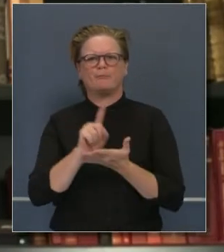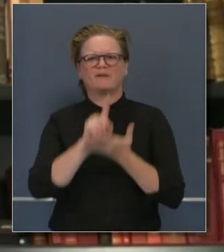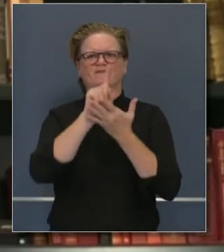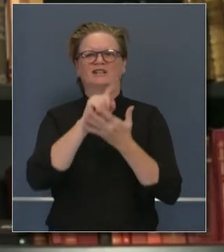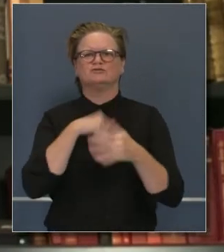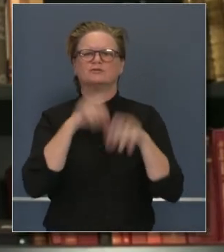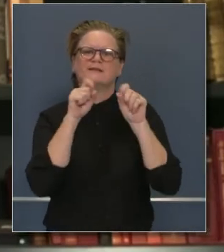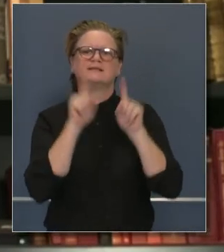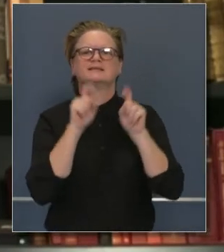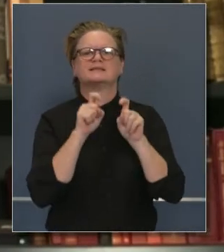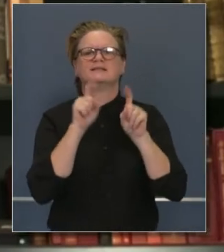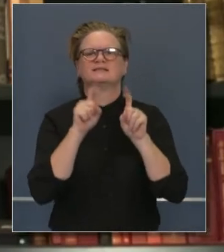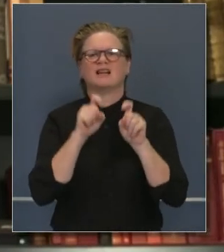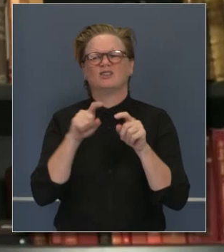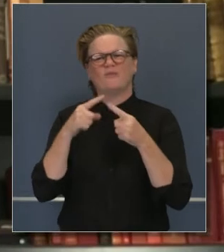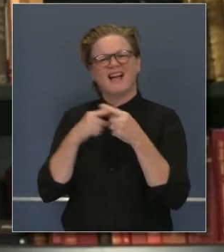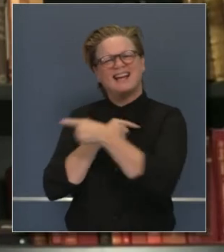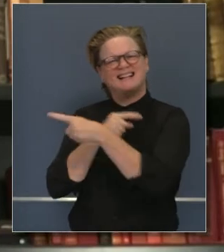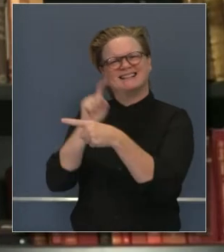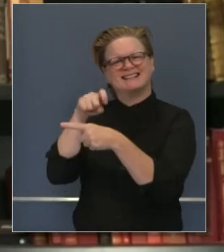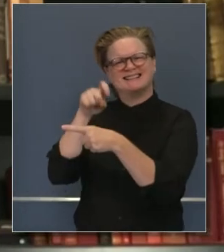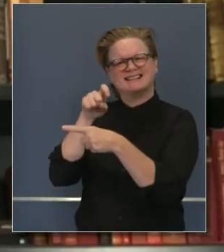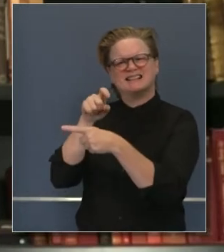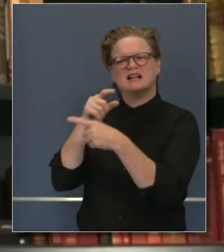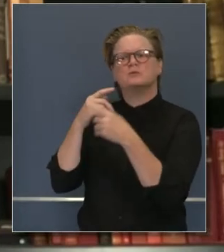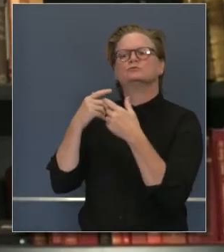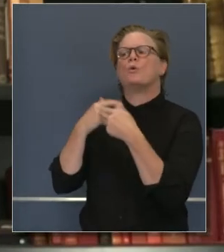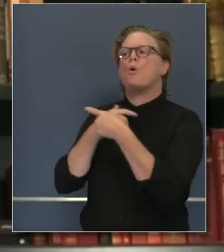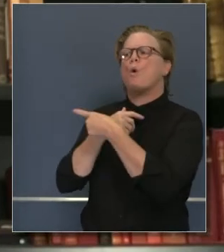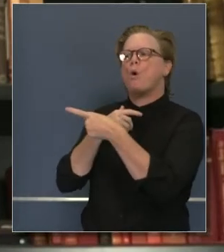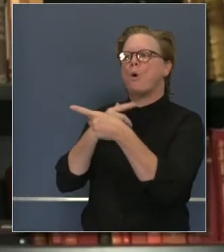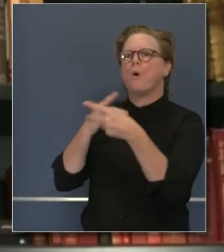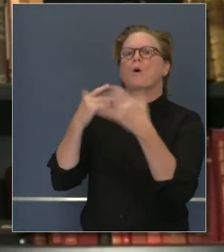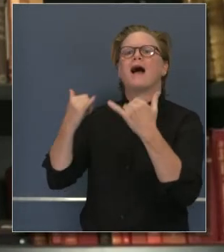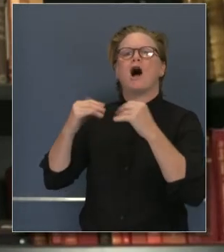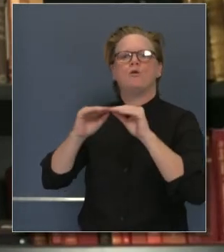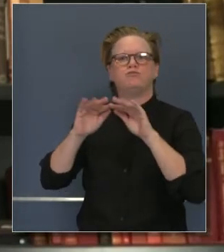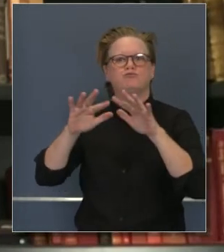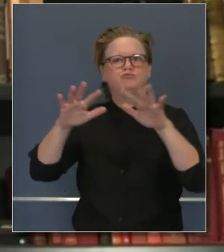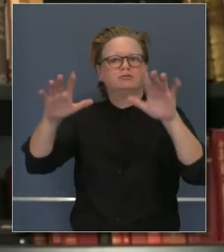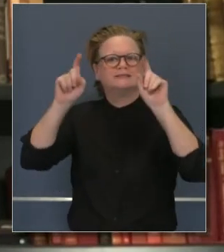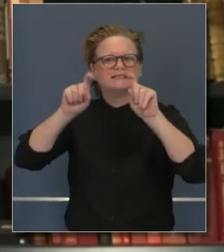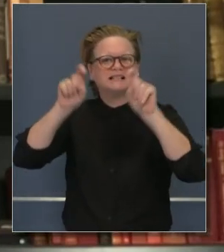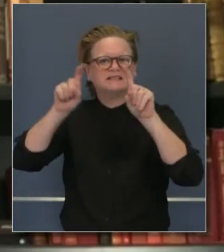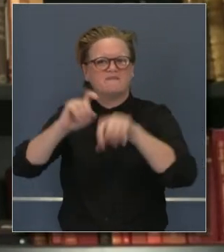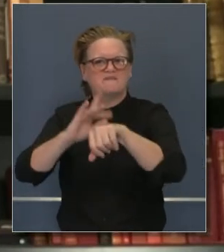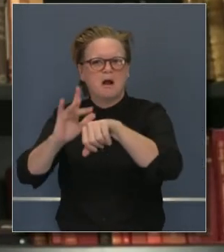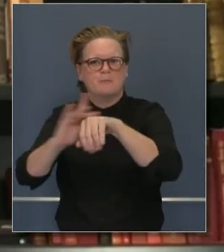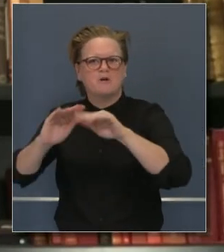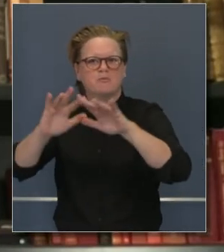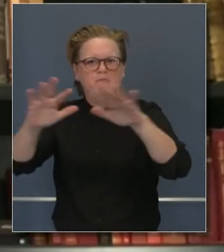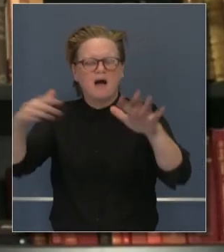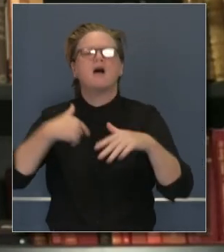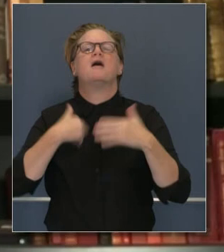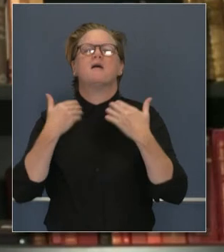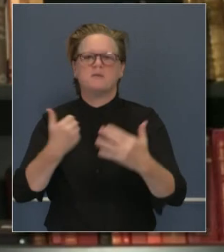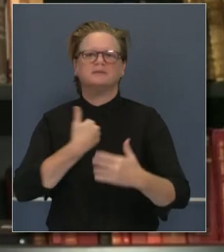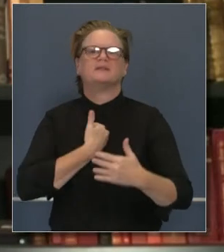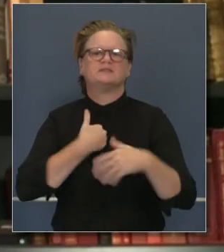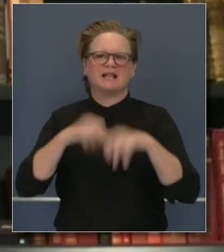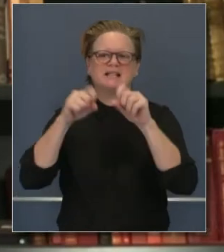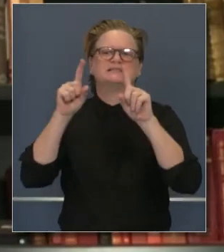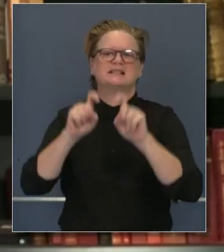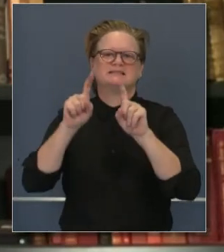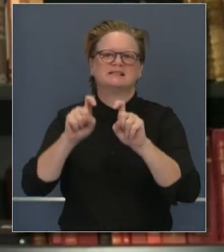por el hecho de que tenemos más pruebas disponibles más ampliamente, es por eso que ahora sí lo hago. Tal vez recuerden que fui a visitar